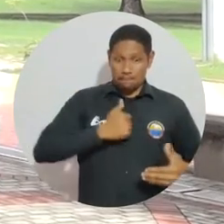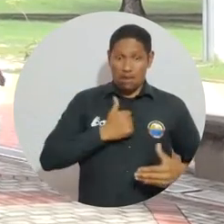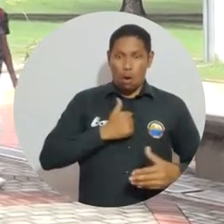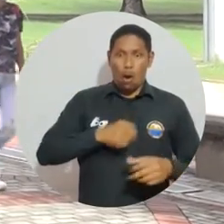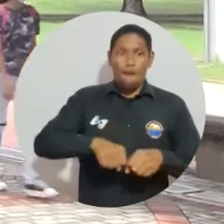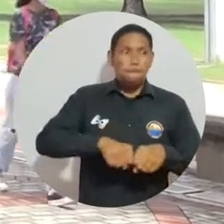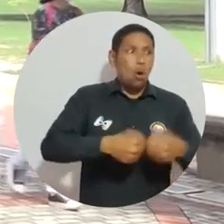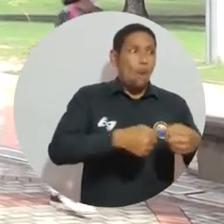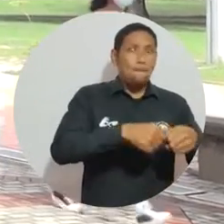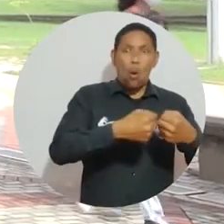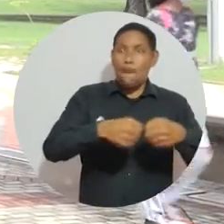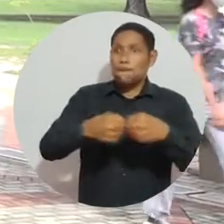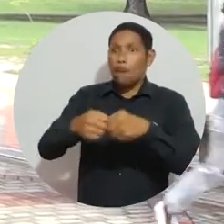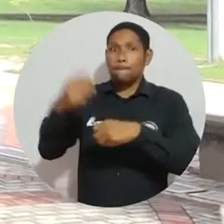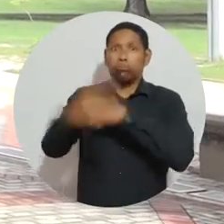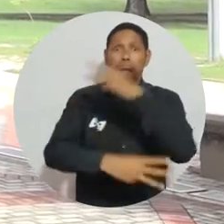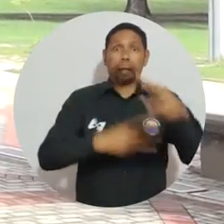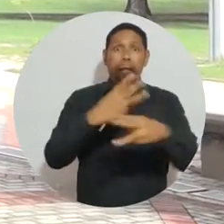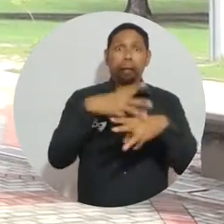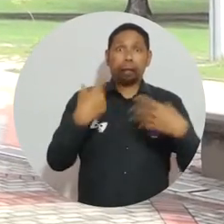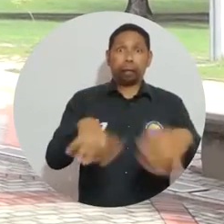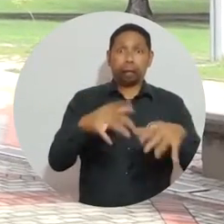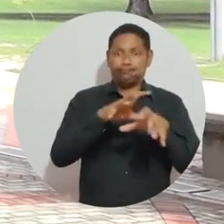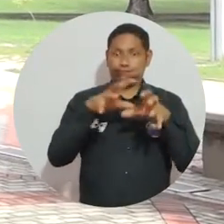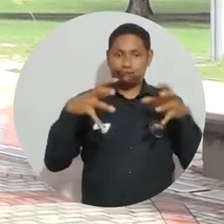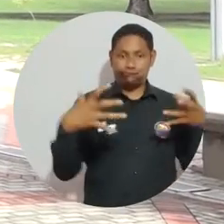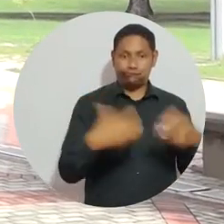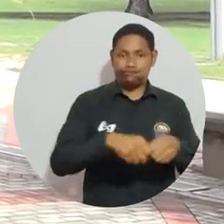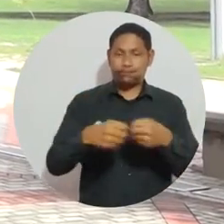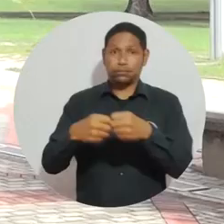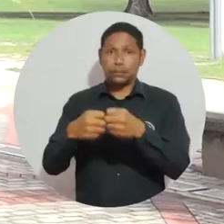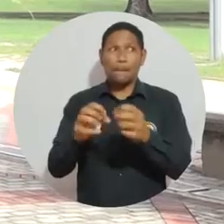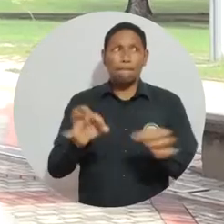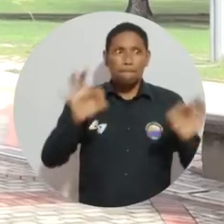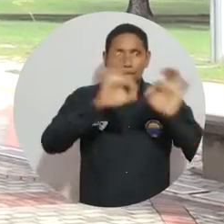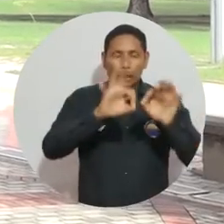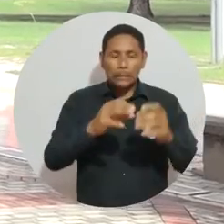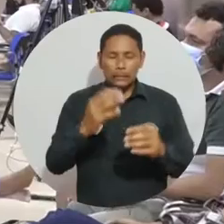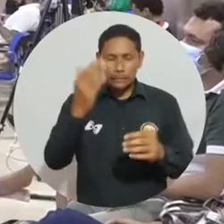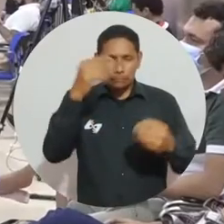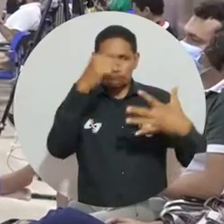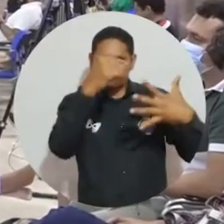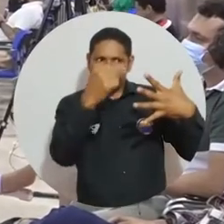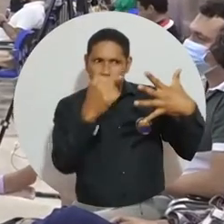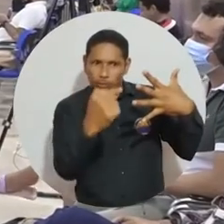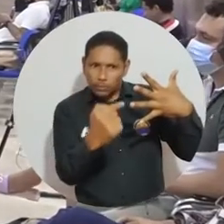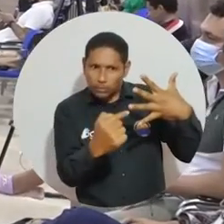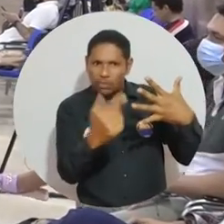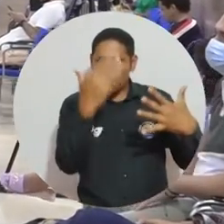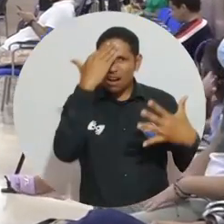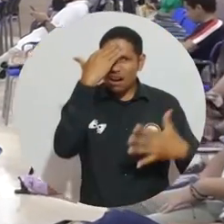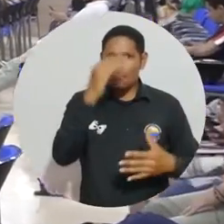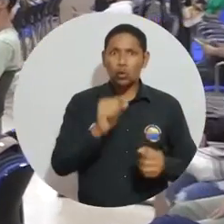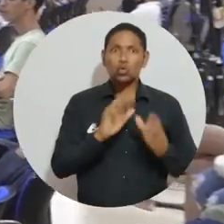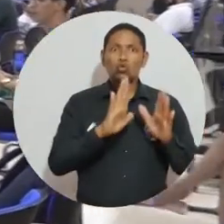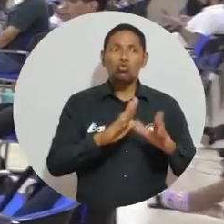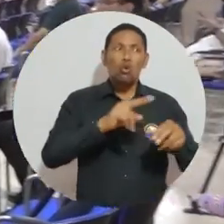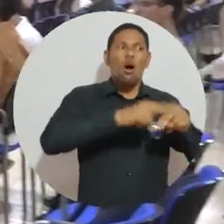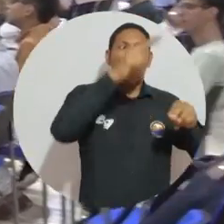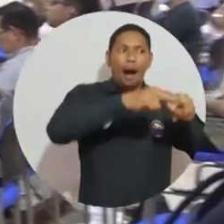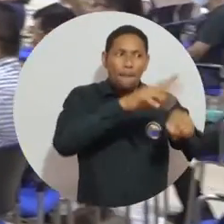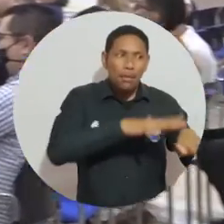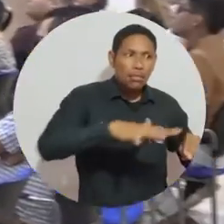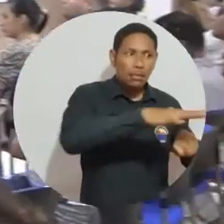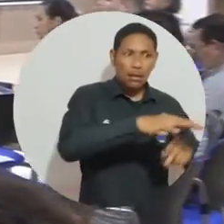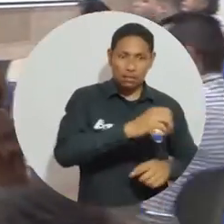saber el daño que estamos ocasionando a nuestro mundo, ¿cierto? Además de esto nos permite que unamos disciplinas en como es la